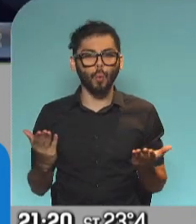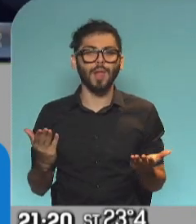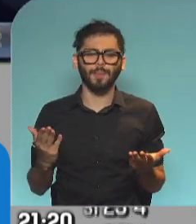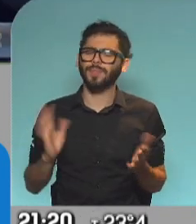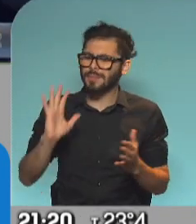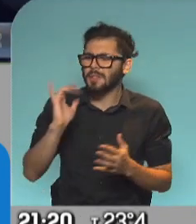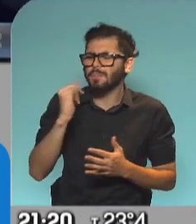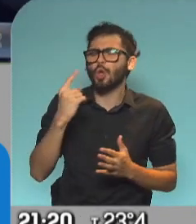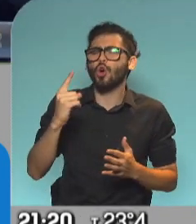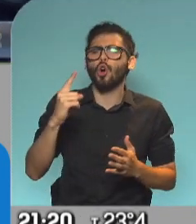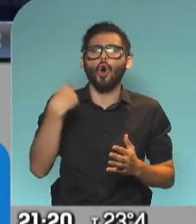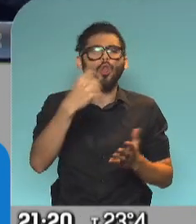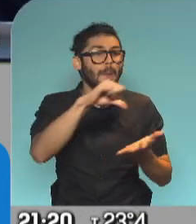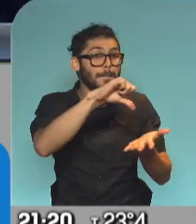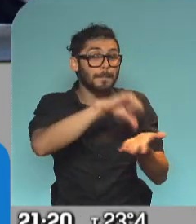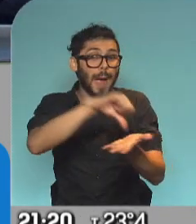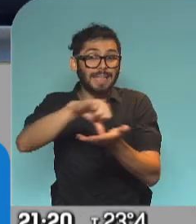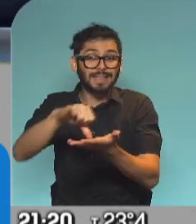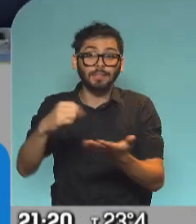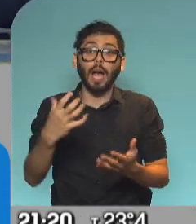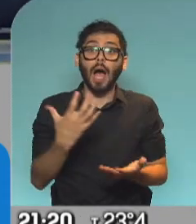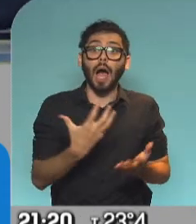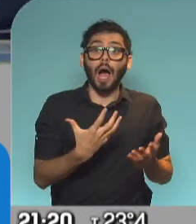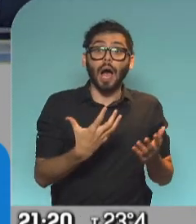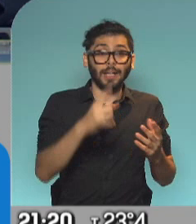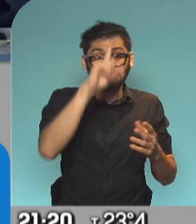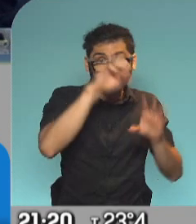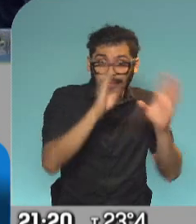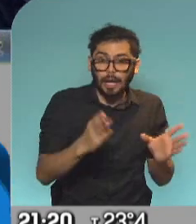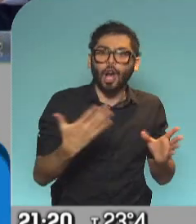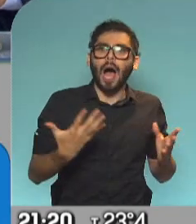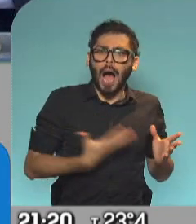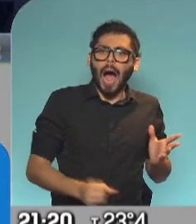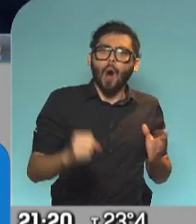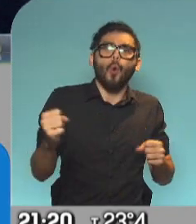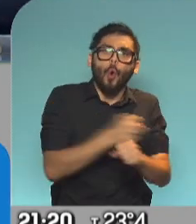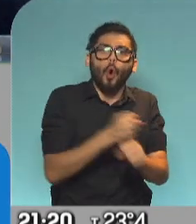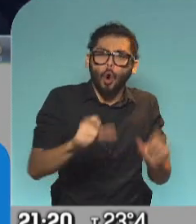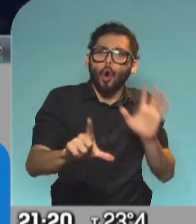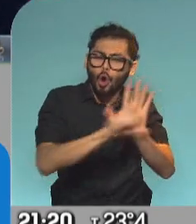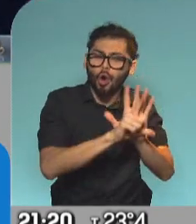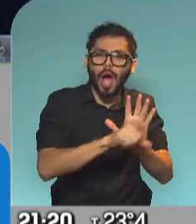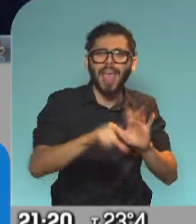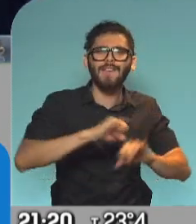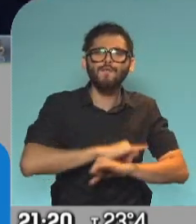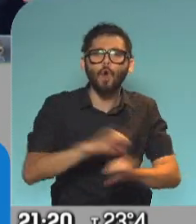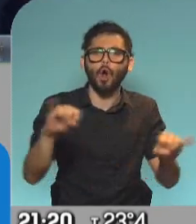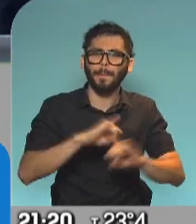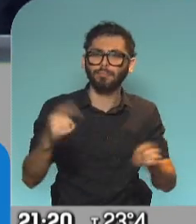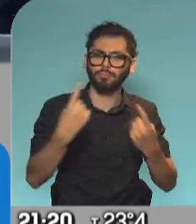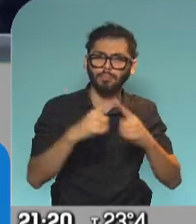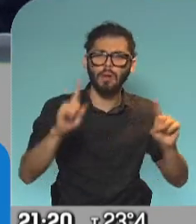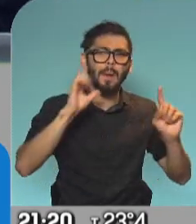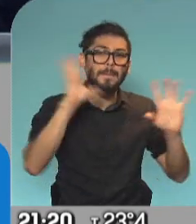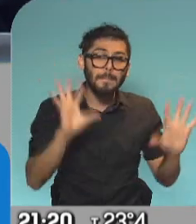se cuenta que en otros países al ingresar el aborto en el sistema de salud comienza otro tipo de información, comienza otro tipo de preparación y